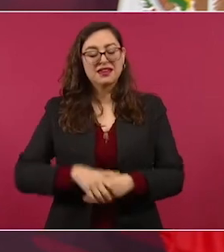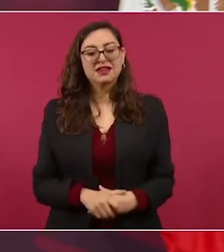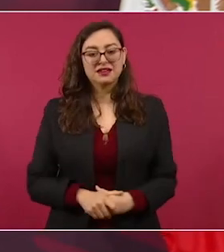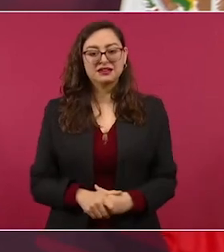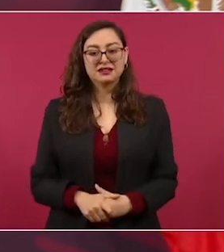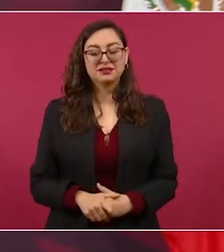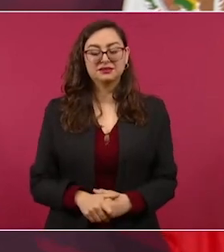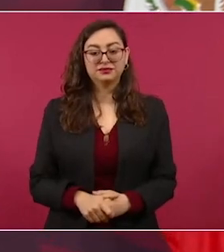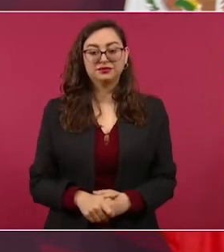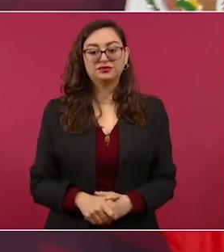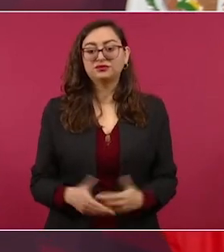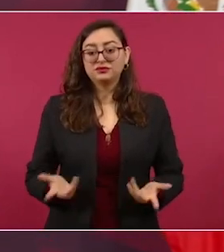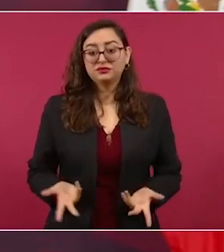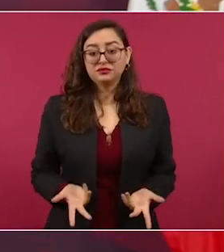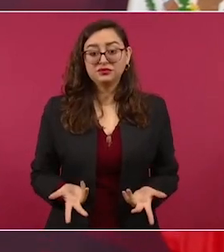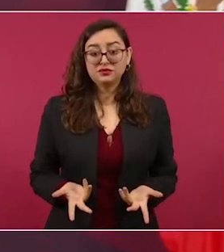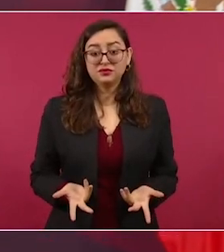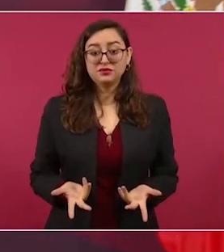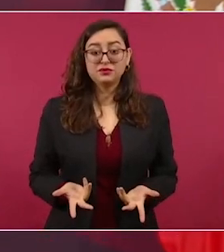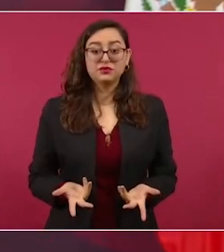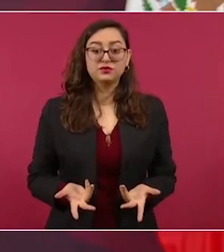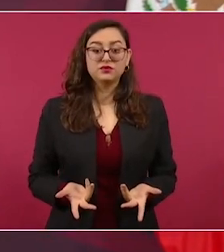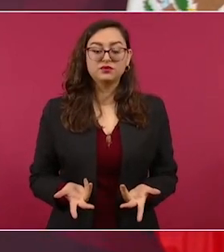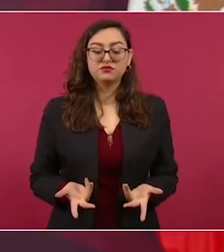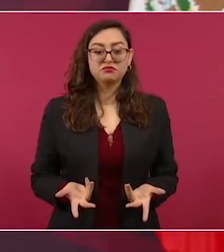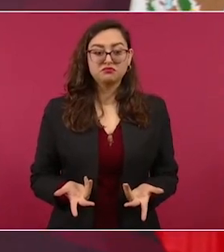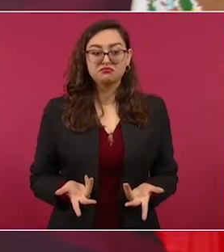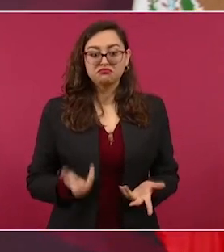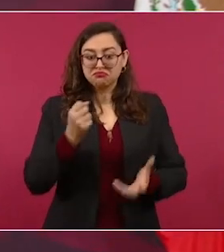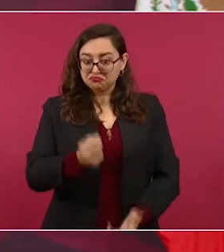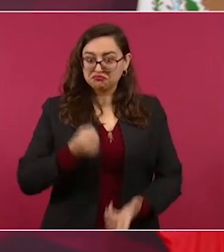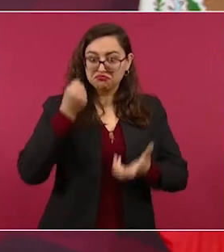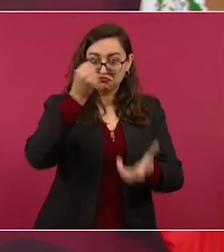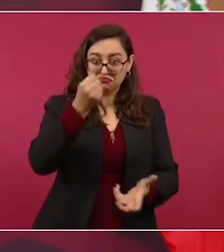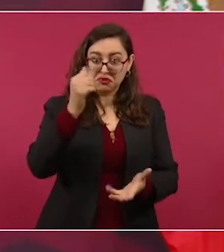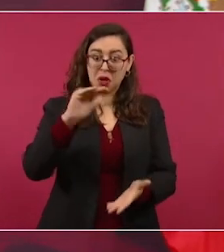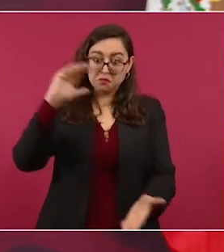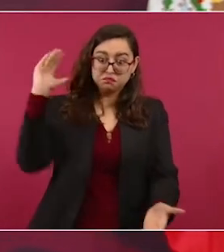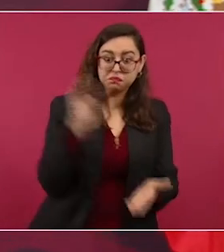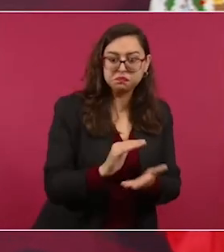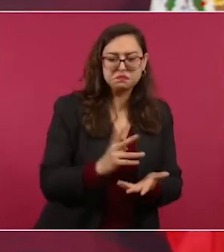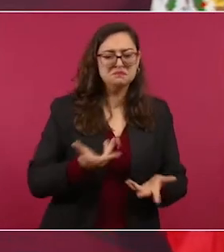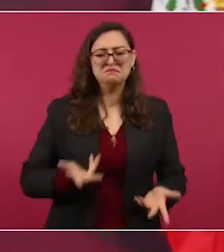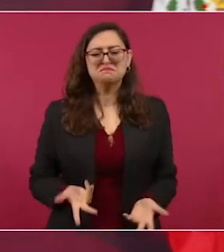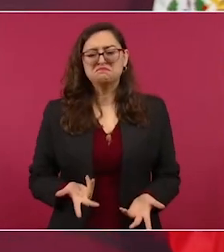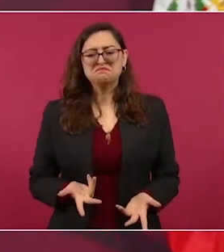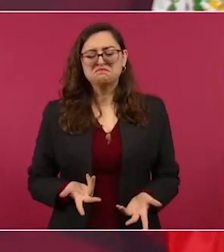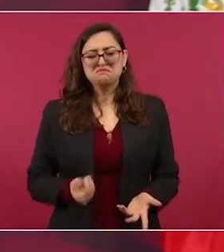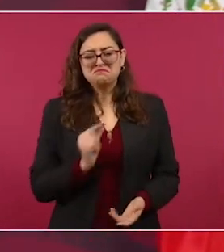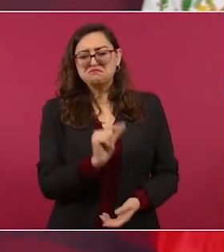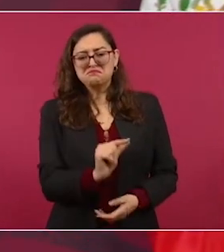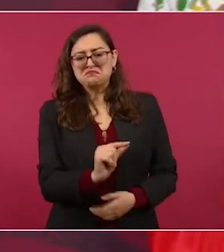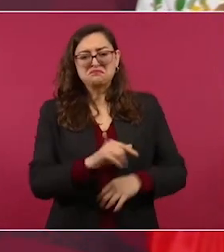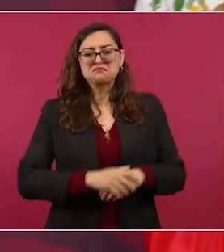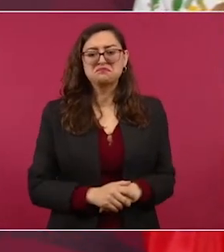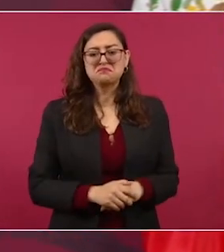No se van a reducir los diputados, van a seguir siendo 500,